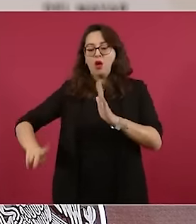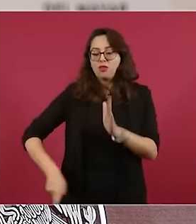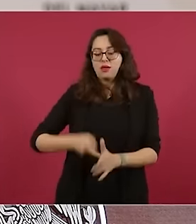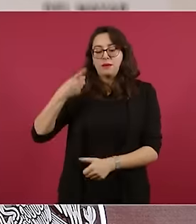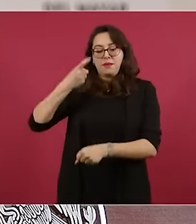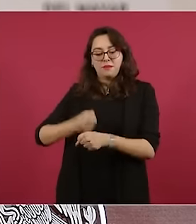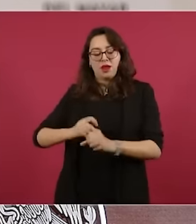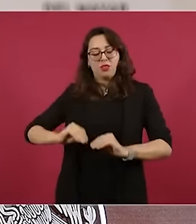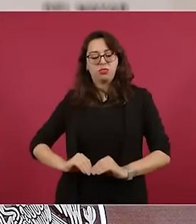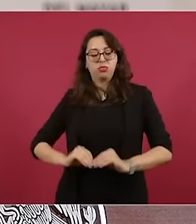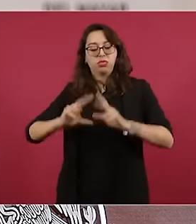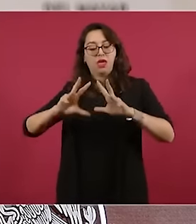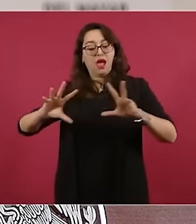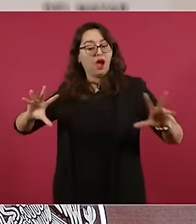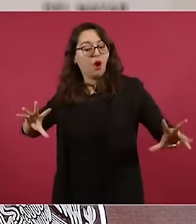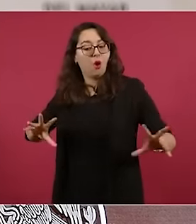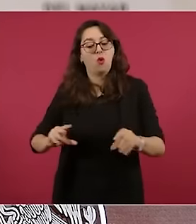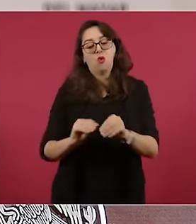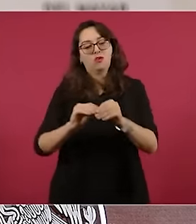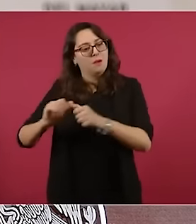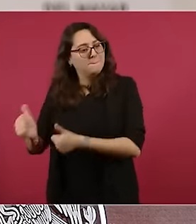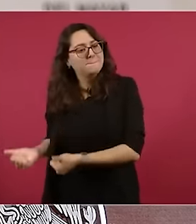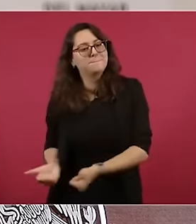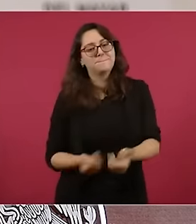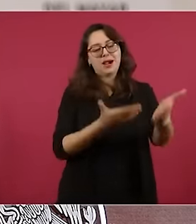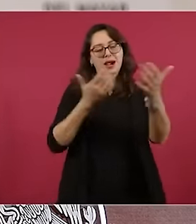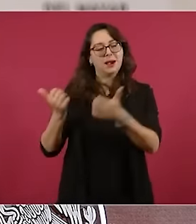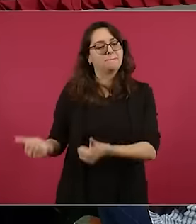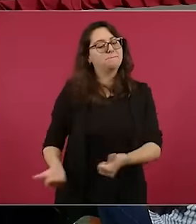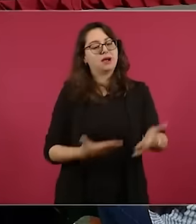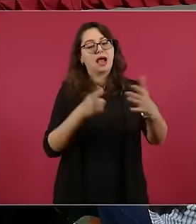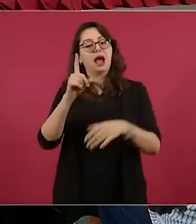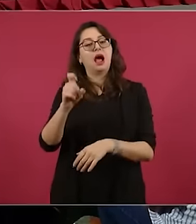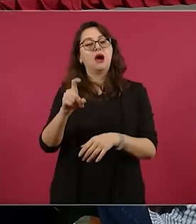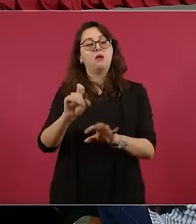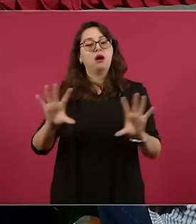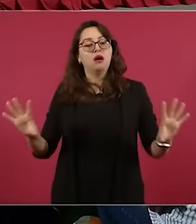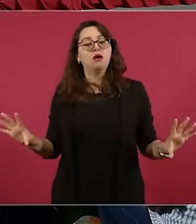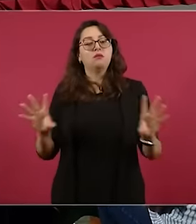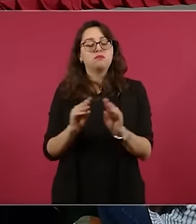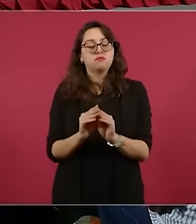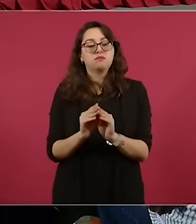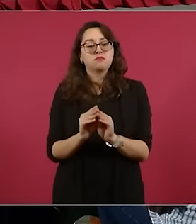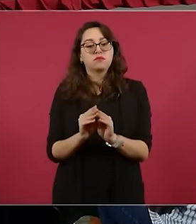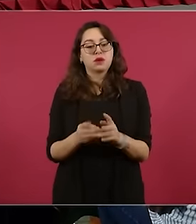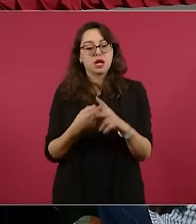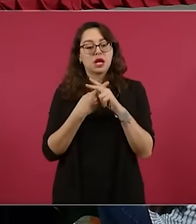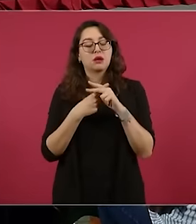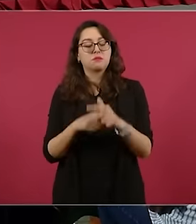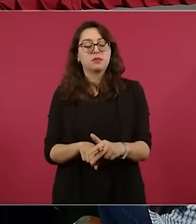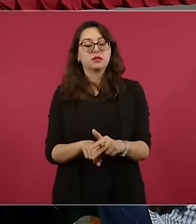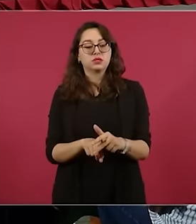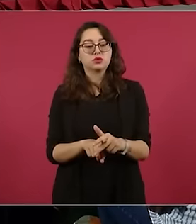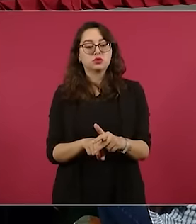y se puso en marcha la totalidad del sistema de bombeo del acueducto, Cuchillo 2, inició en la planta de bombeo